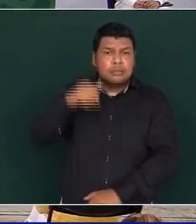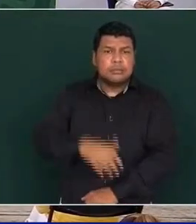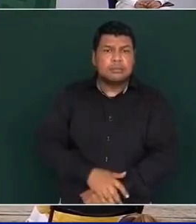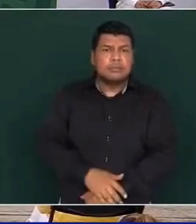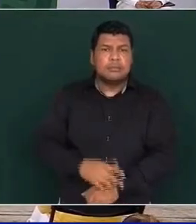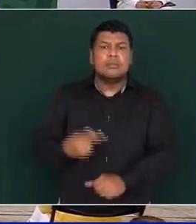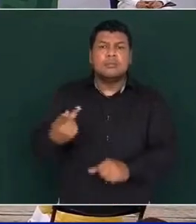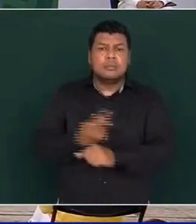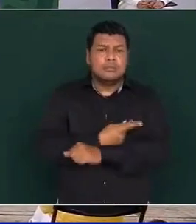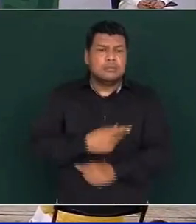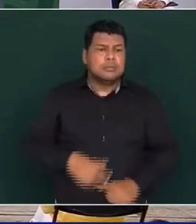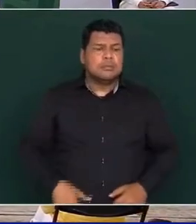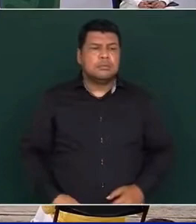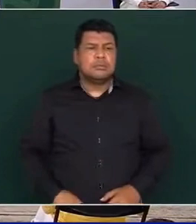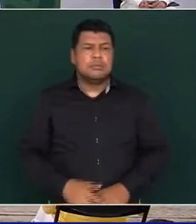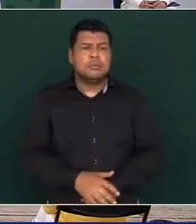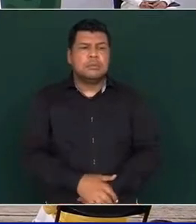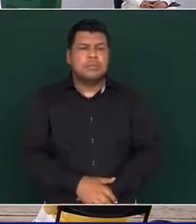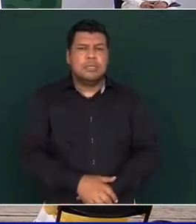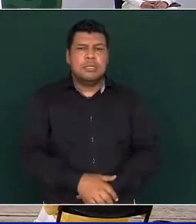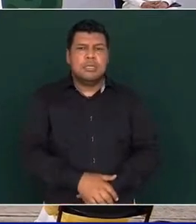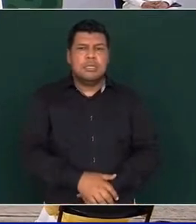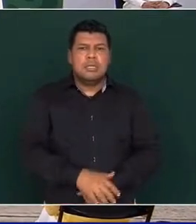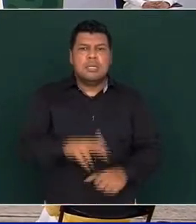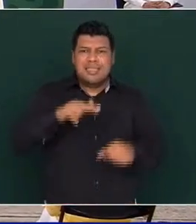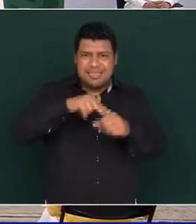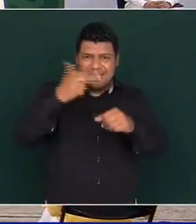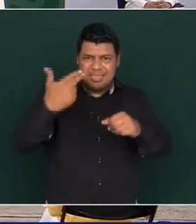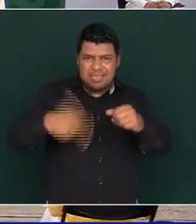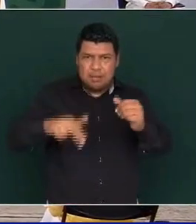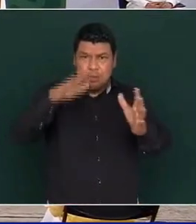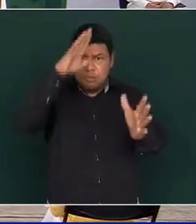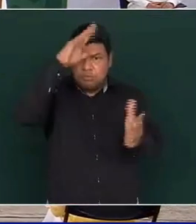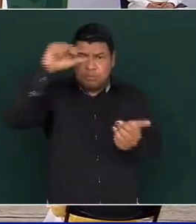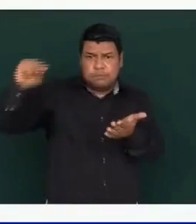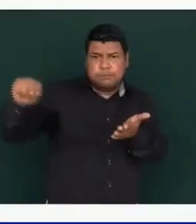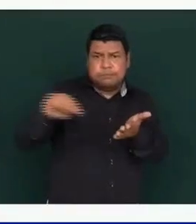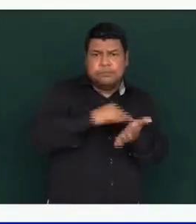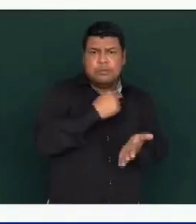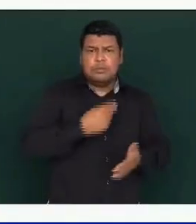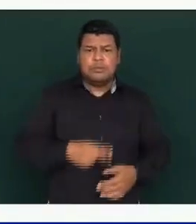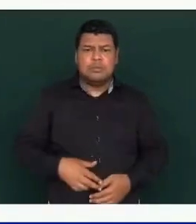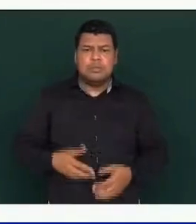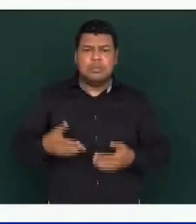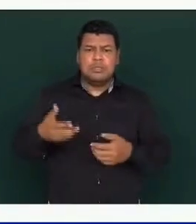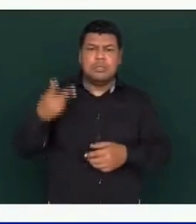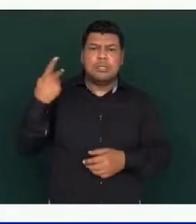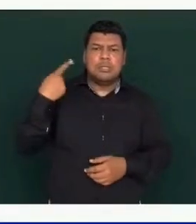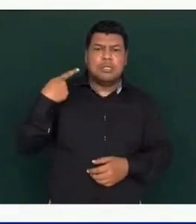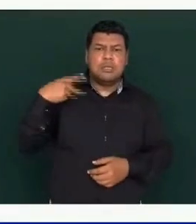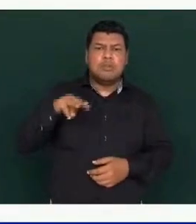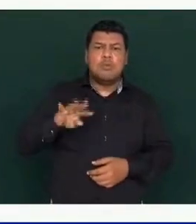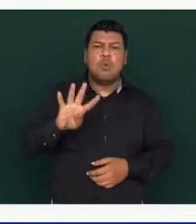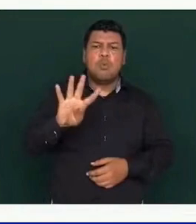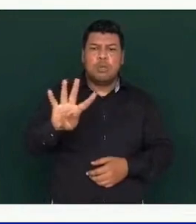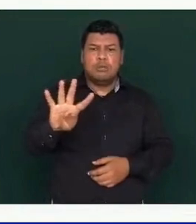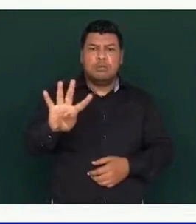contrato con el pueblo de Hidalgo Titlán de cuatro kilómetros de